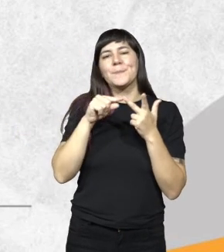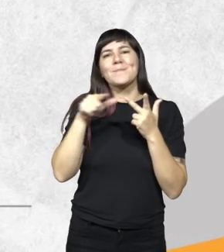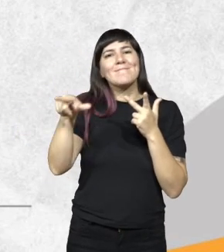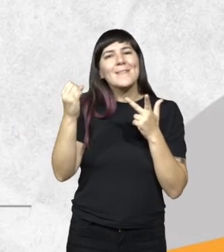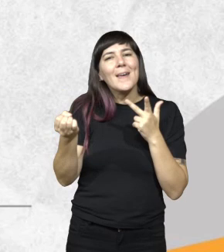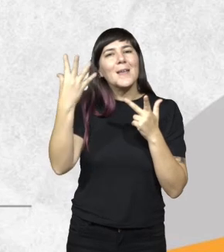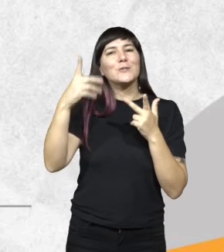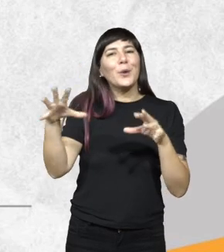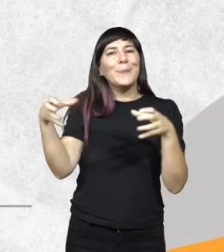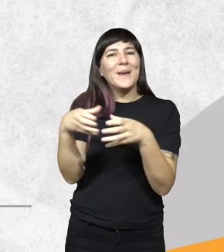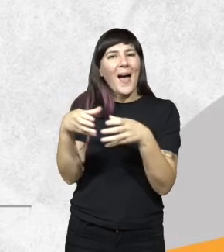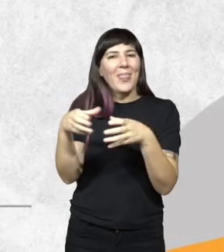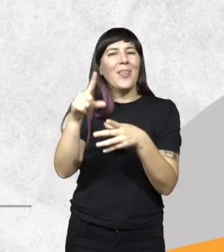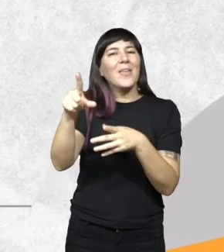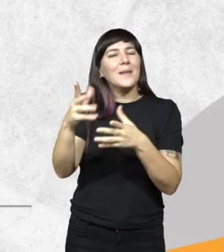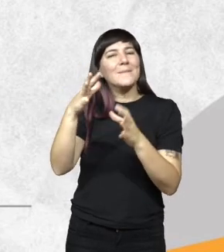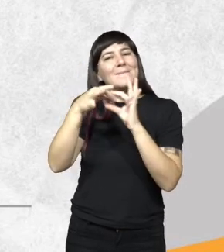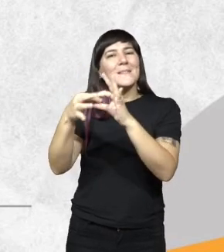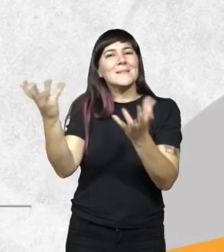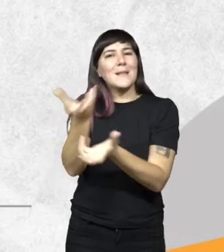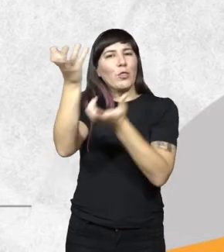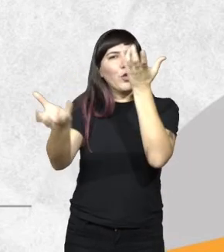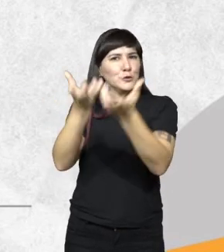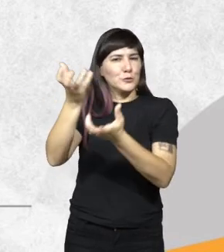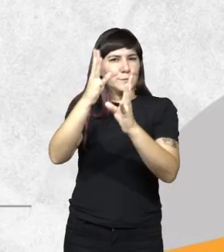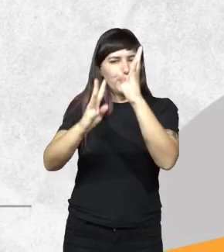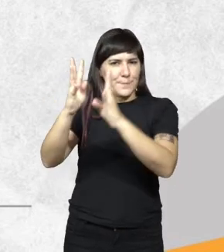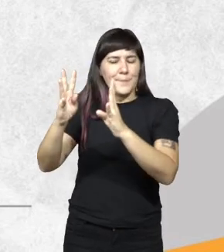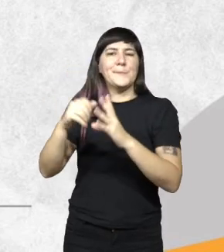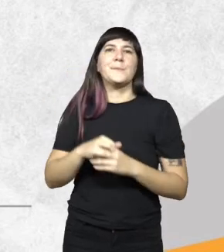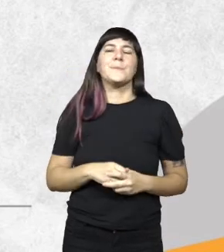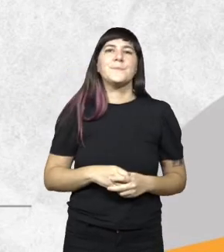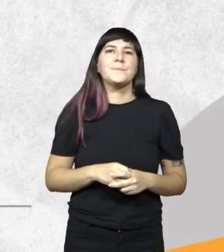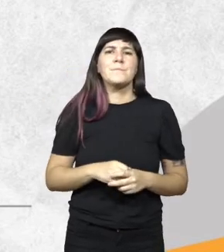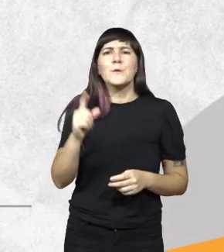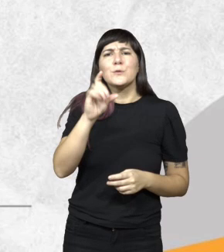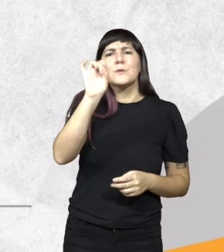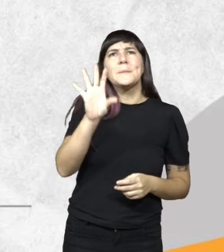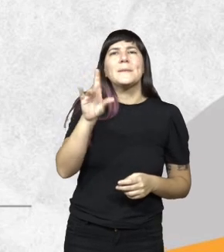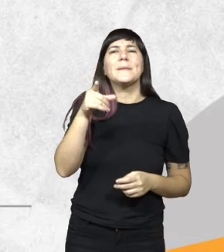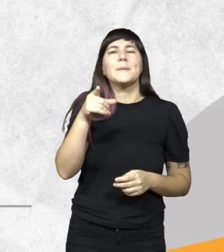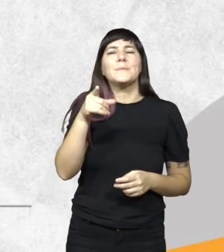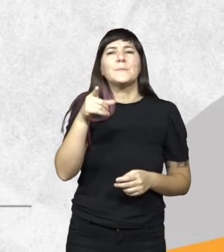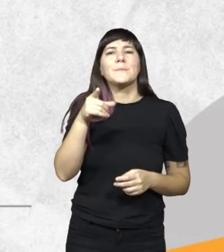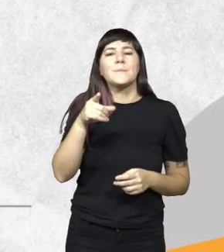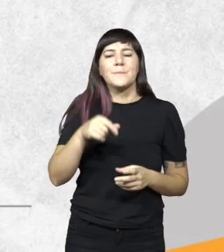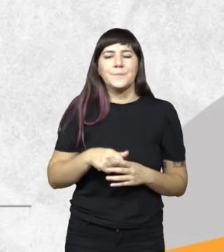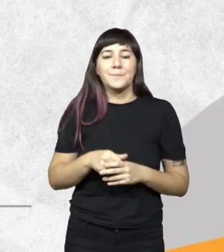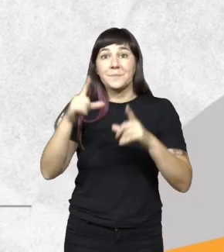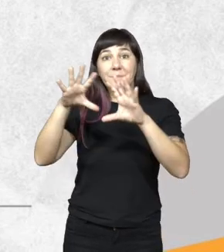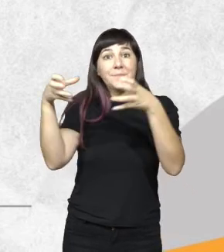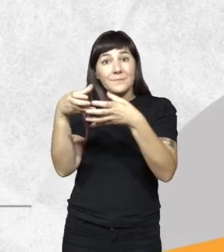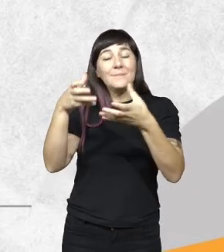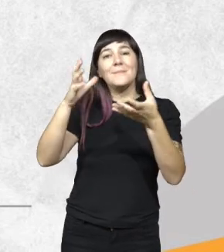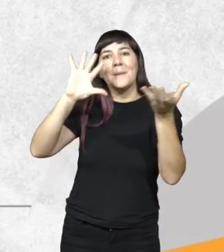la creación de la brigada de incendios forestales una de las tantas cosas que decimos nosotros no solamente la brigada operativa